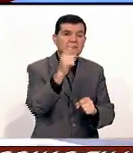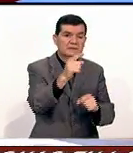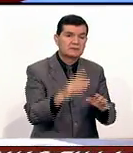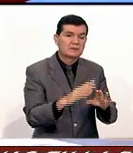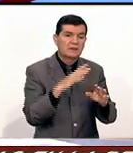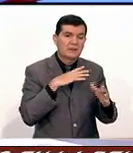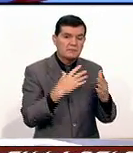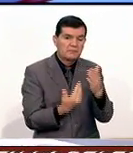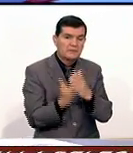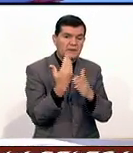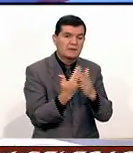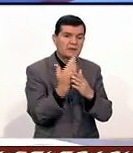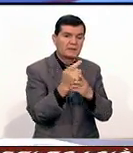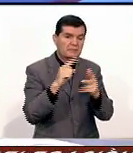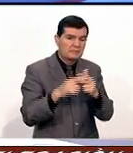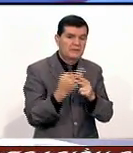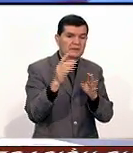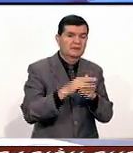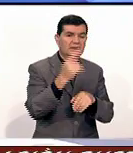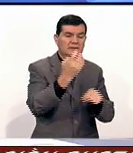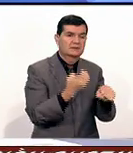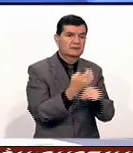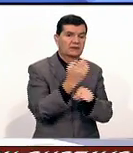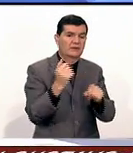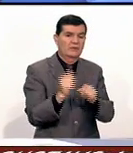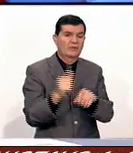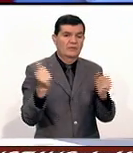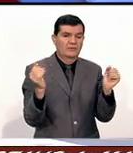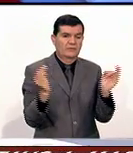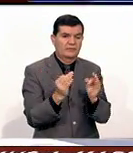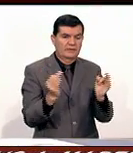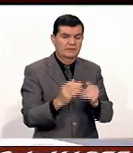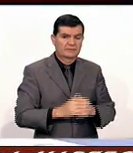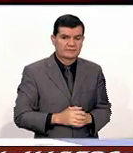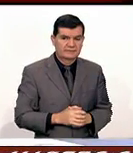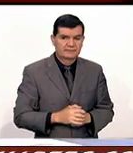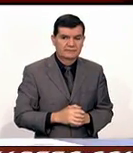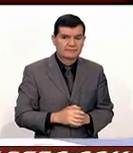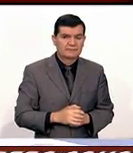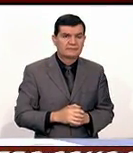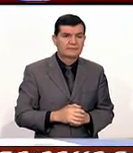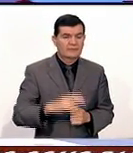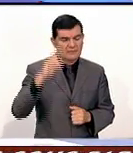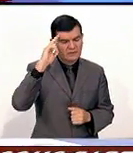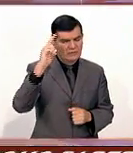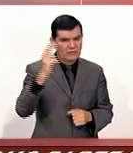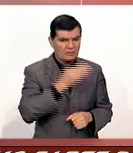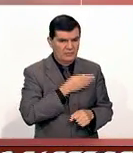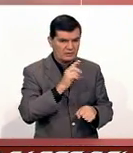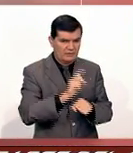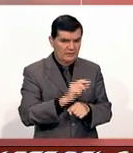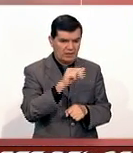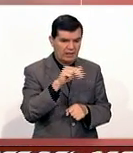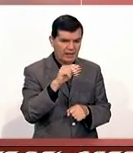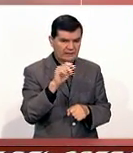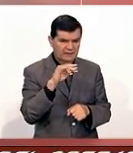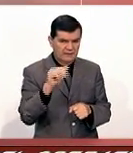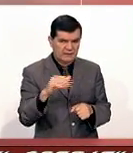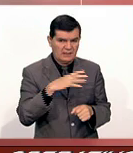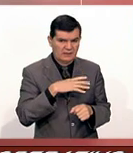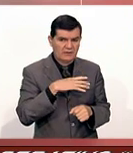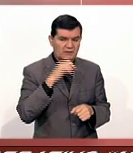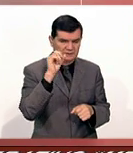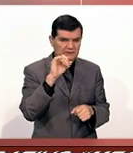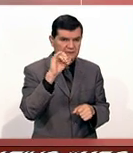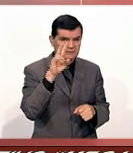y cómo inicia esta semana el estado frente a los fuertes fríos. Hola, muy buenos días, Ana Cristina y Amade. Pues